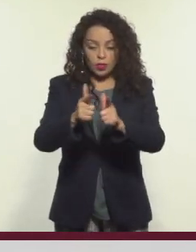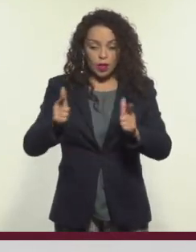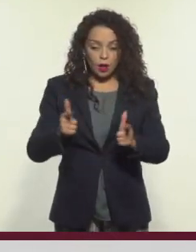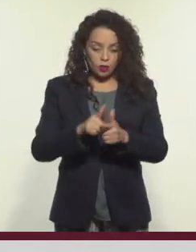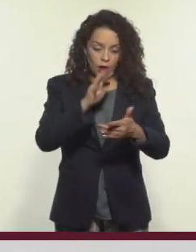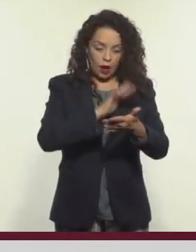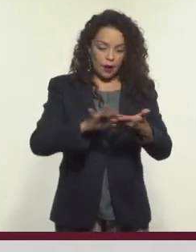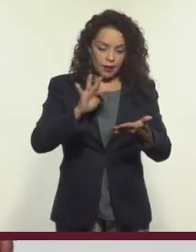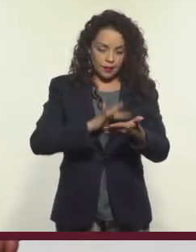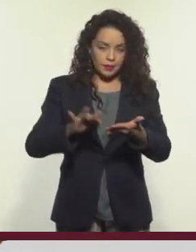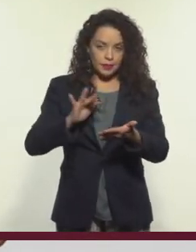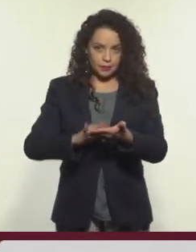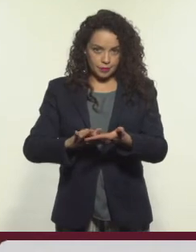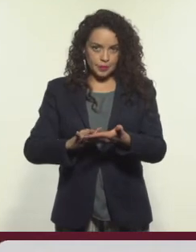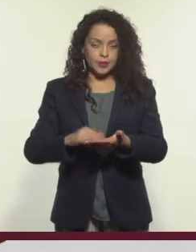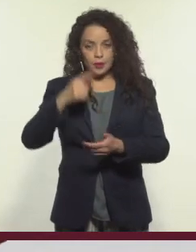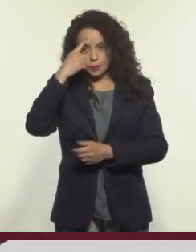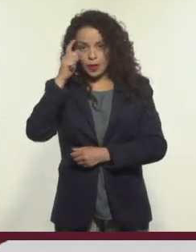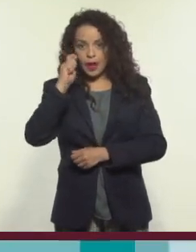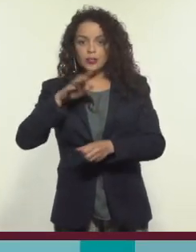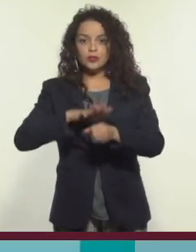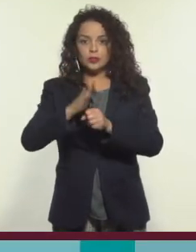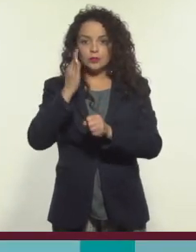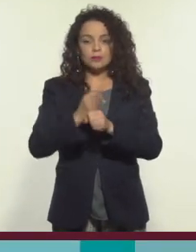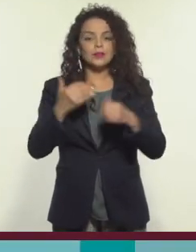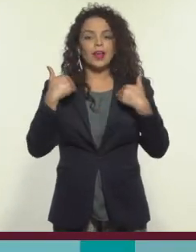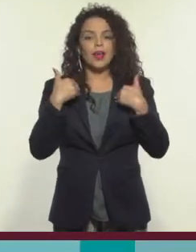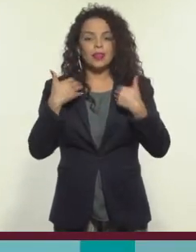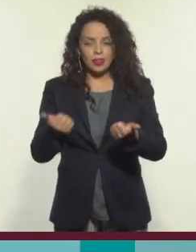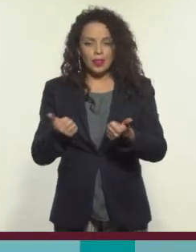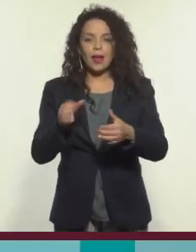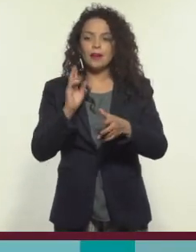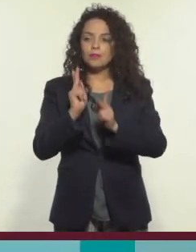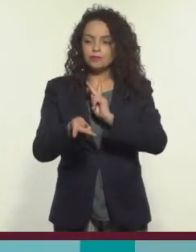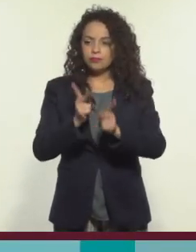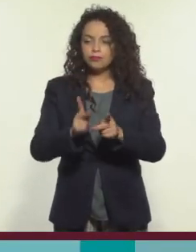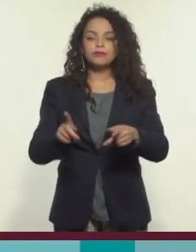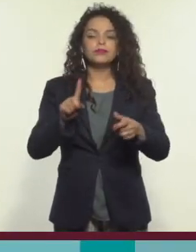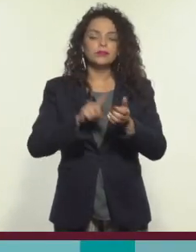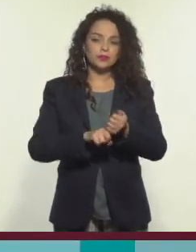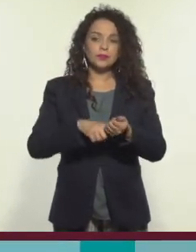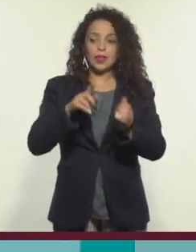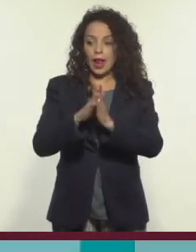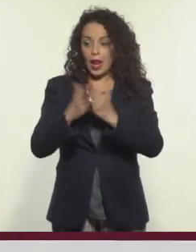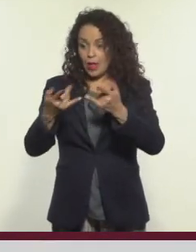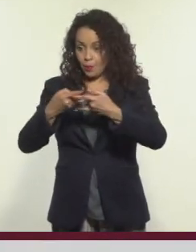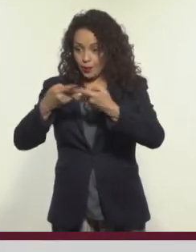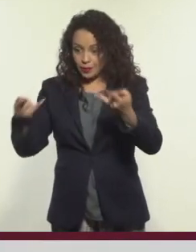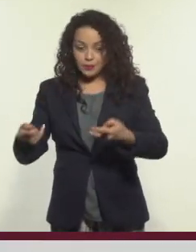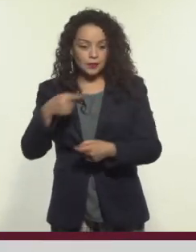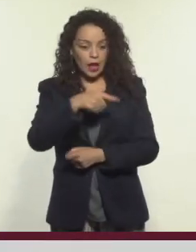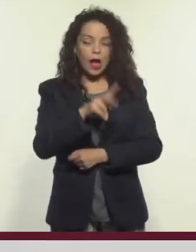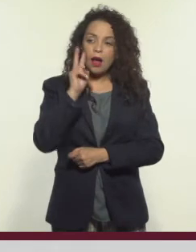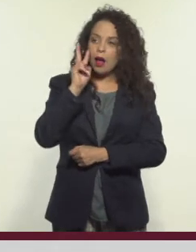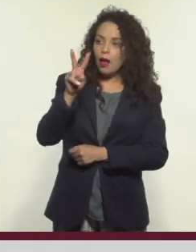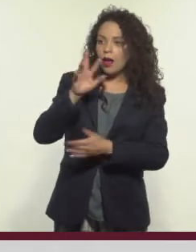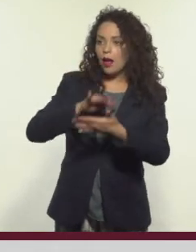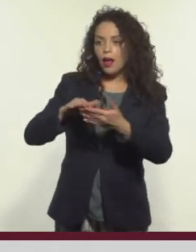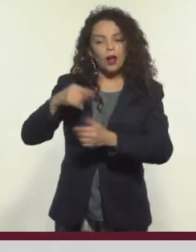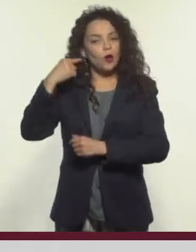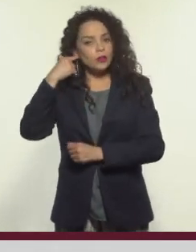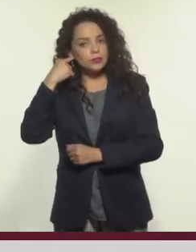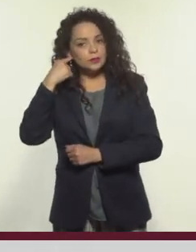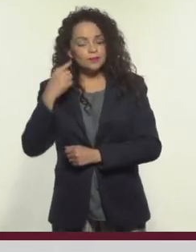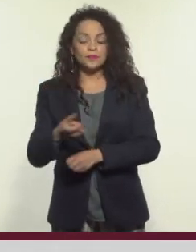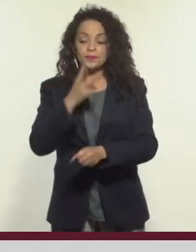grupo de lectores. Tiempo suficiente para formar lazos de empatía y comprensión entre libros y lectores. Paso número tres. Hay